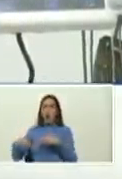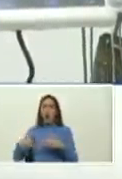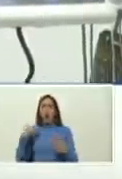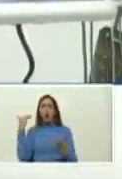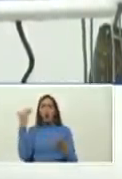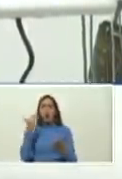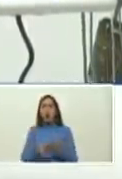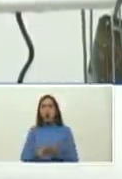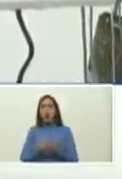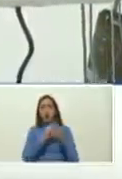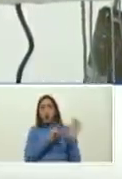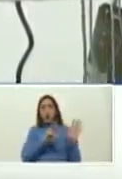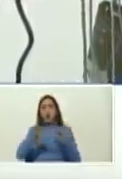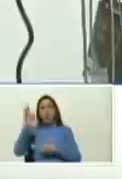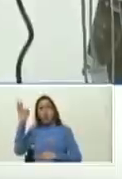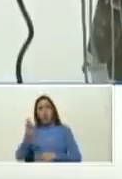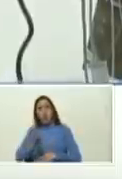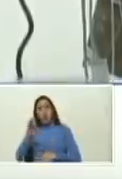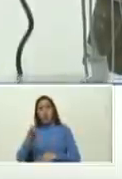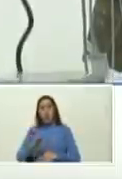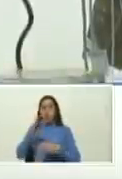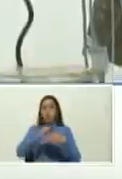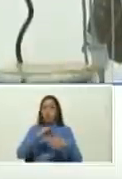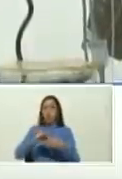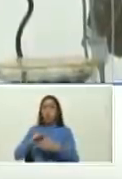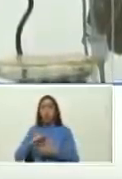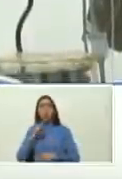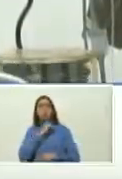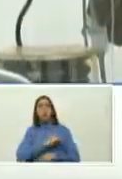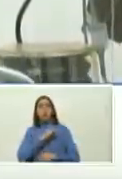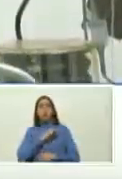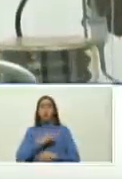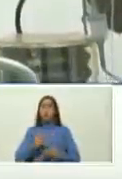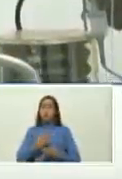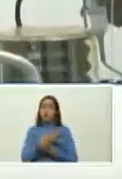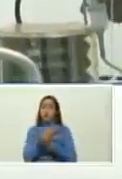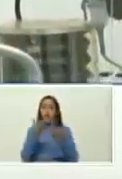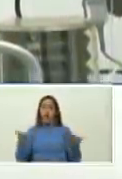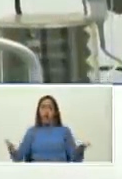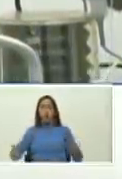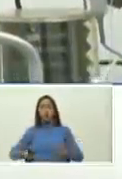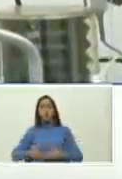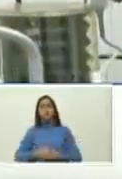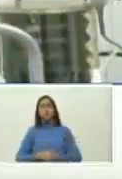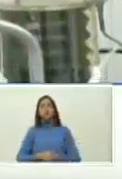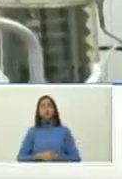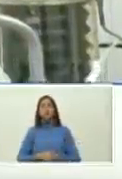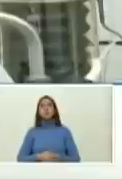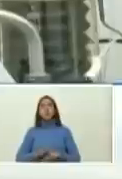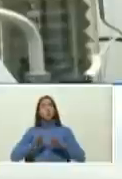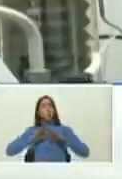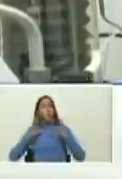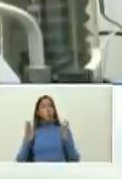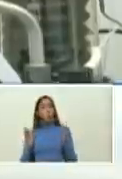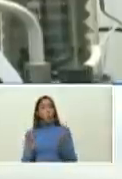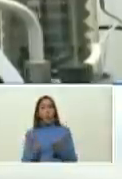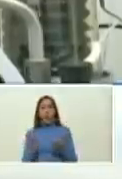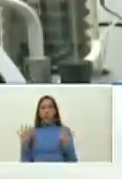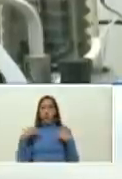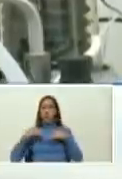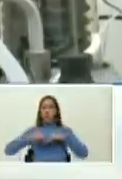76% de la inversión social garantizada la inversión global integral